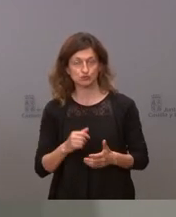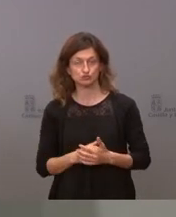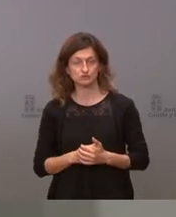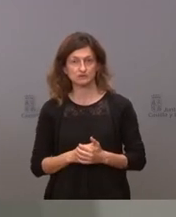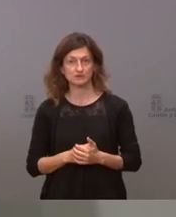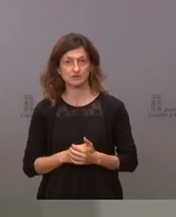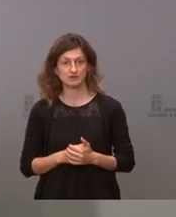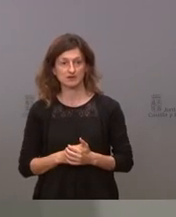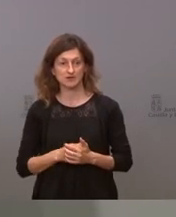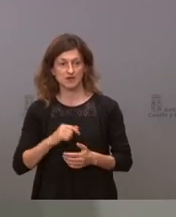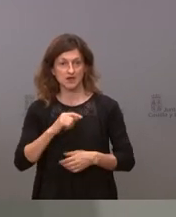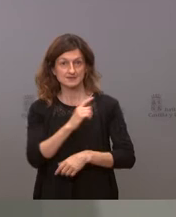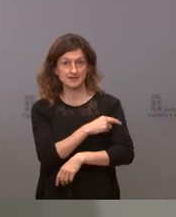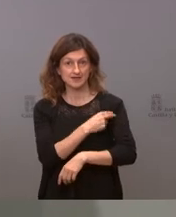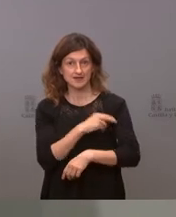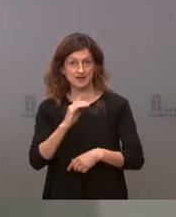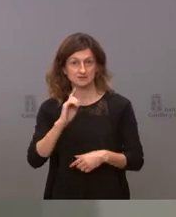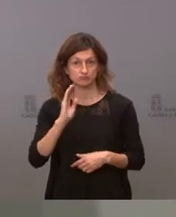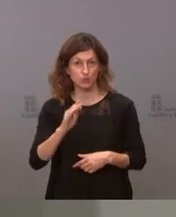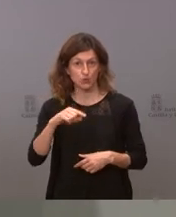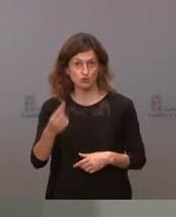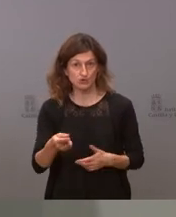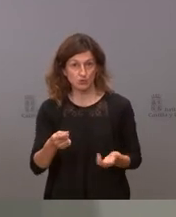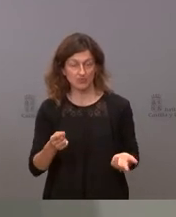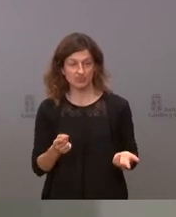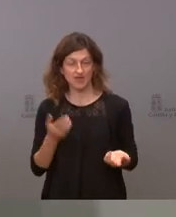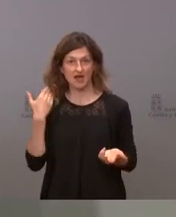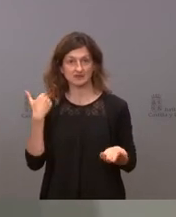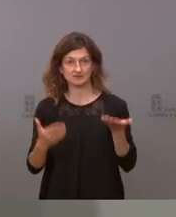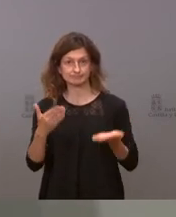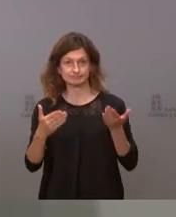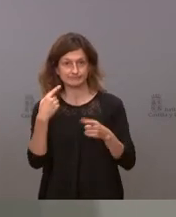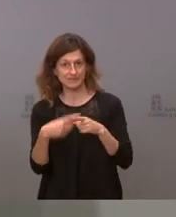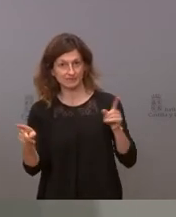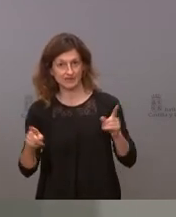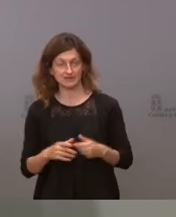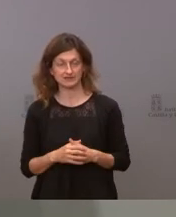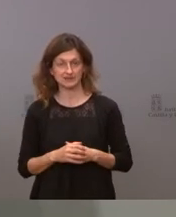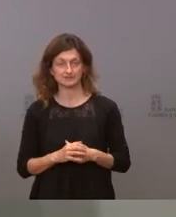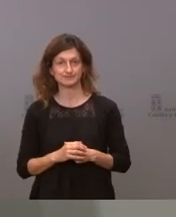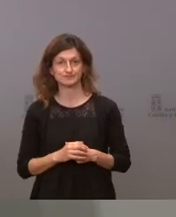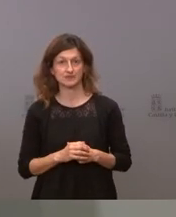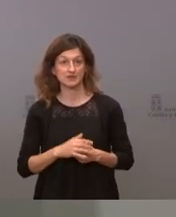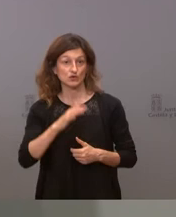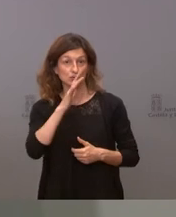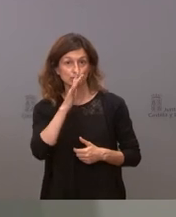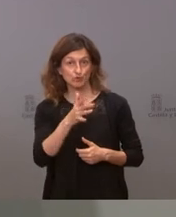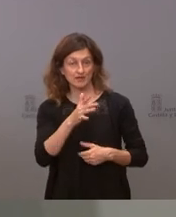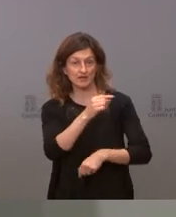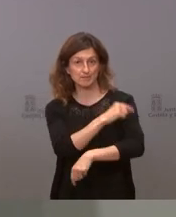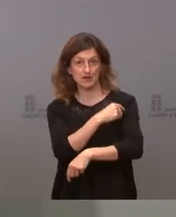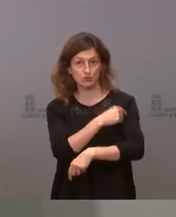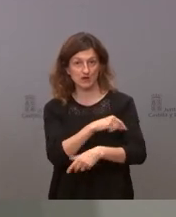las consecuencias sanitarias como reflejaban en los meses anteriores porque hemos vacunado